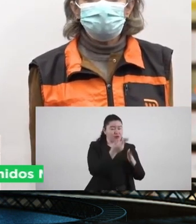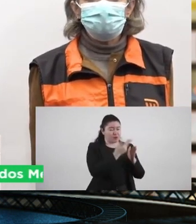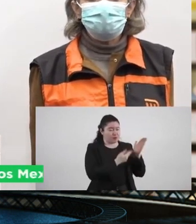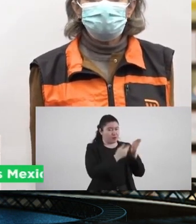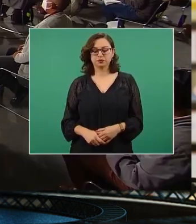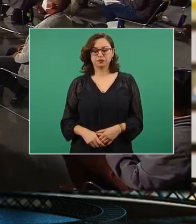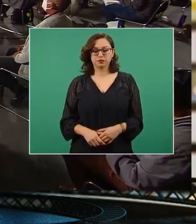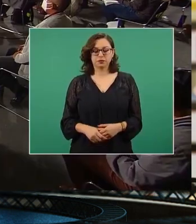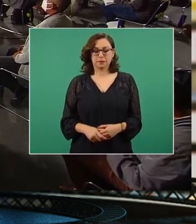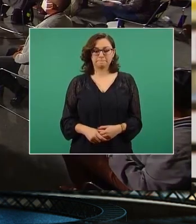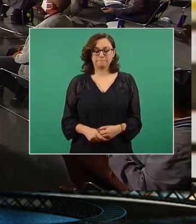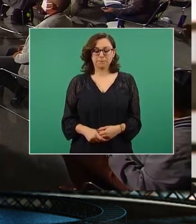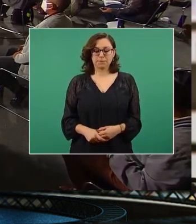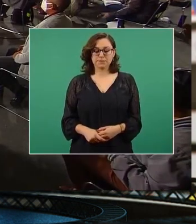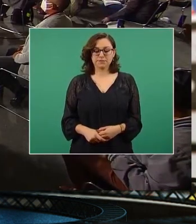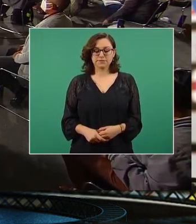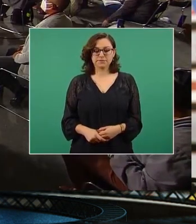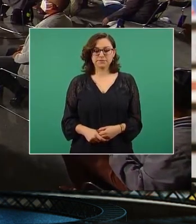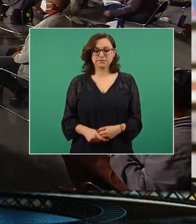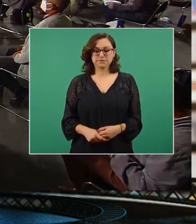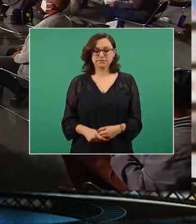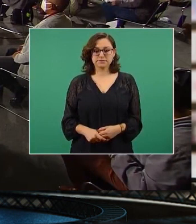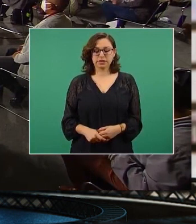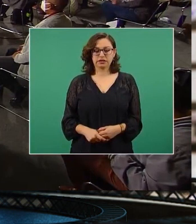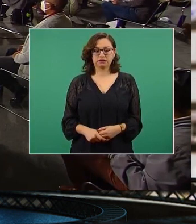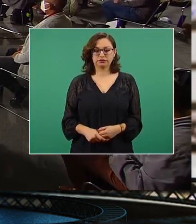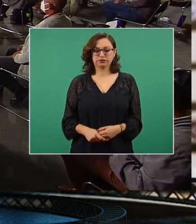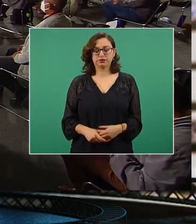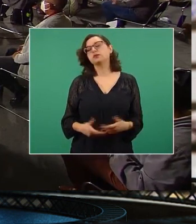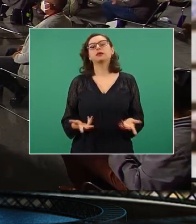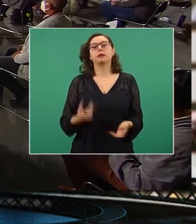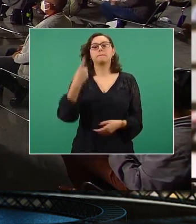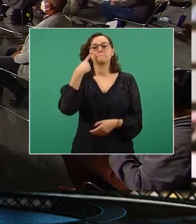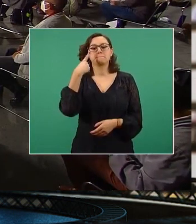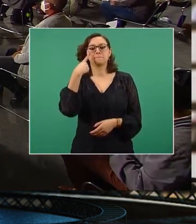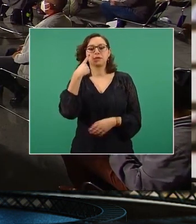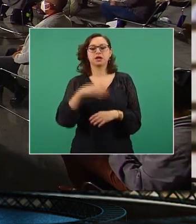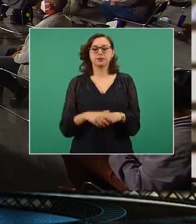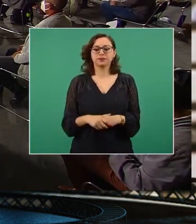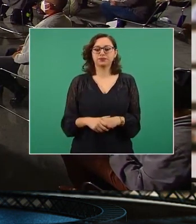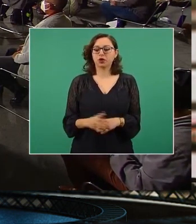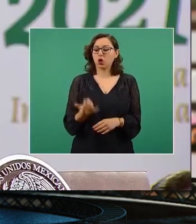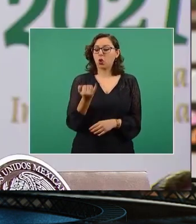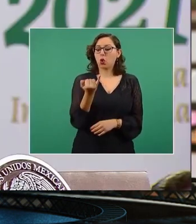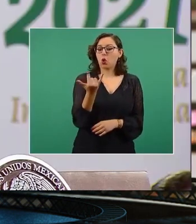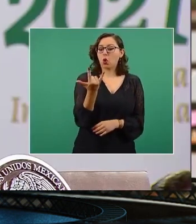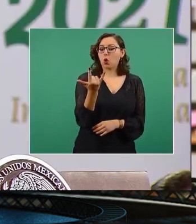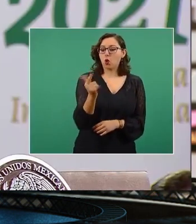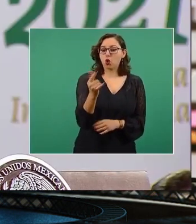de Justicia. Esta obra fue entregada a conformidad del gobierno entrante en julio de 2013.